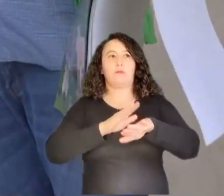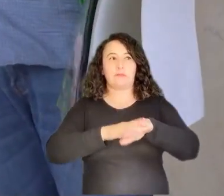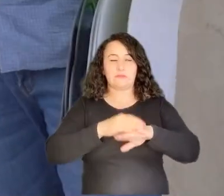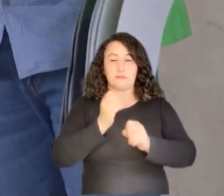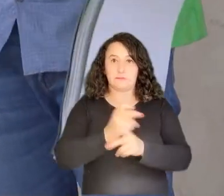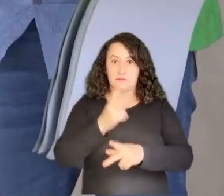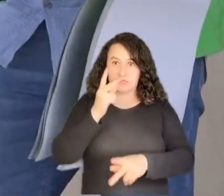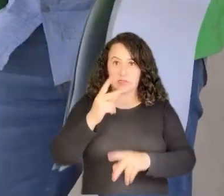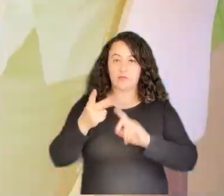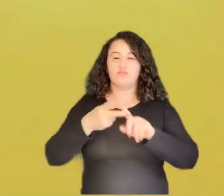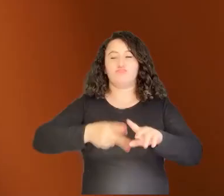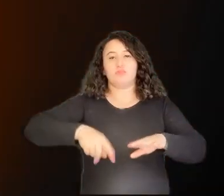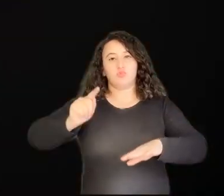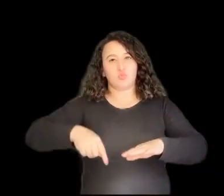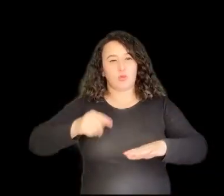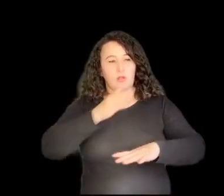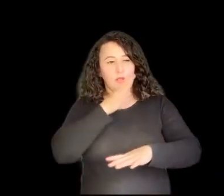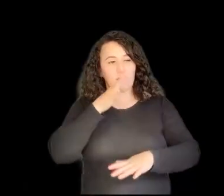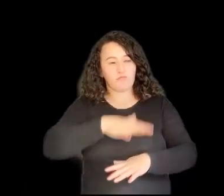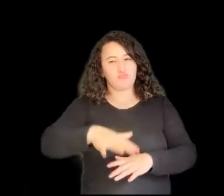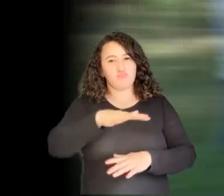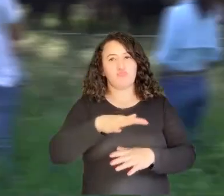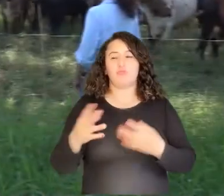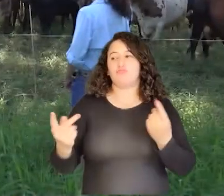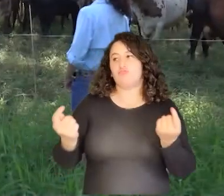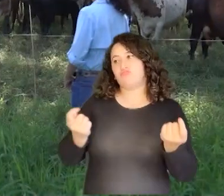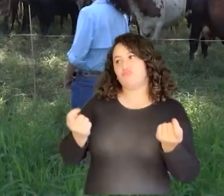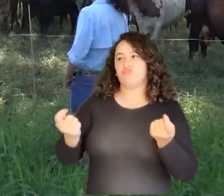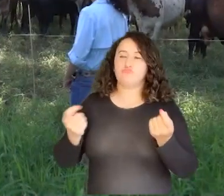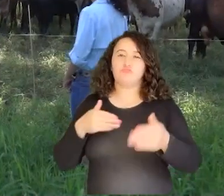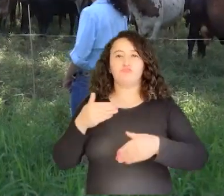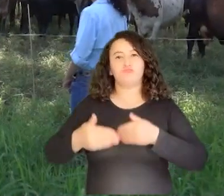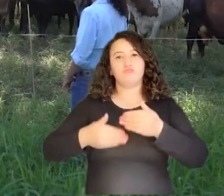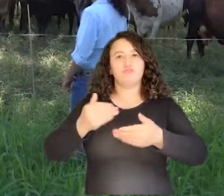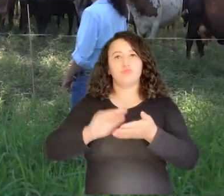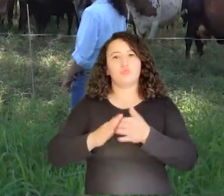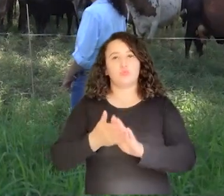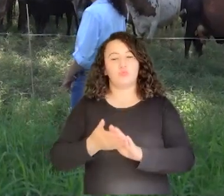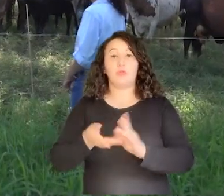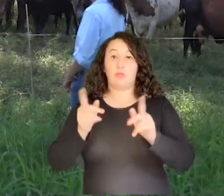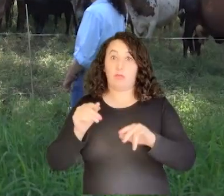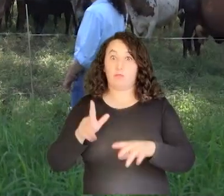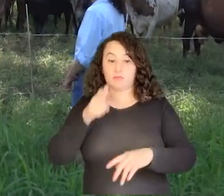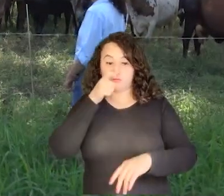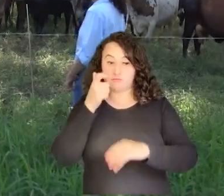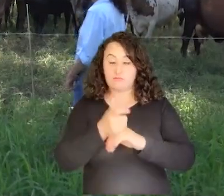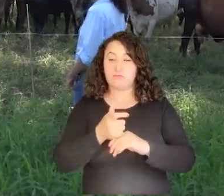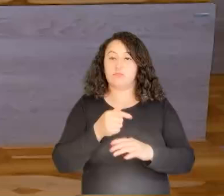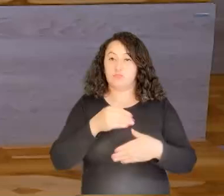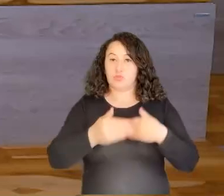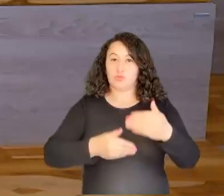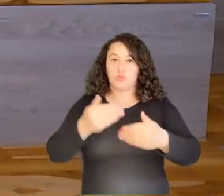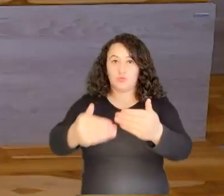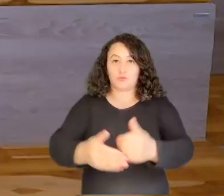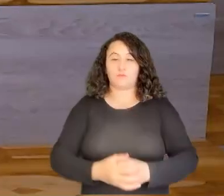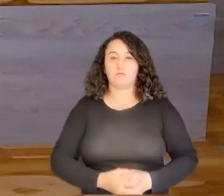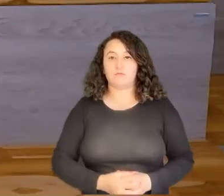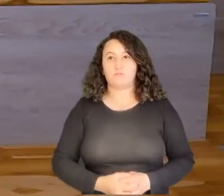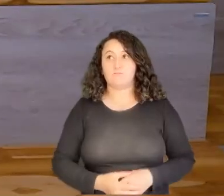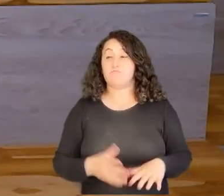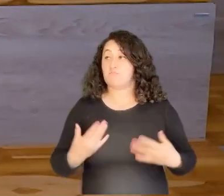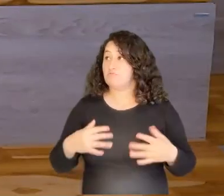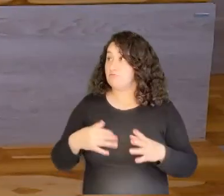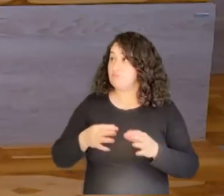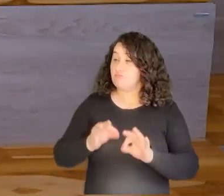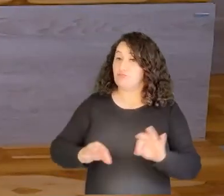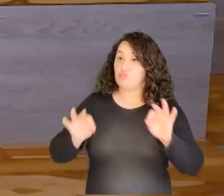actividades de escuela de campo, y así vamos manejando nuestra comunidad y haciéndole un seguimiento sobre el proceso. Y otra cosa muy importante,